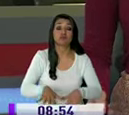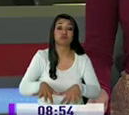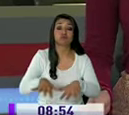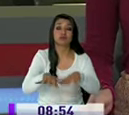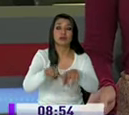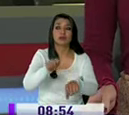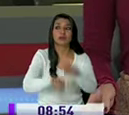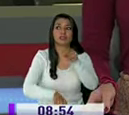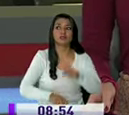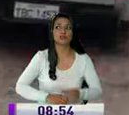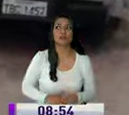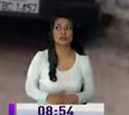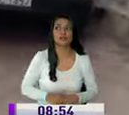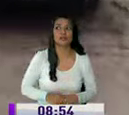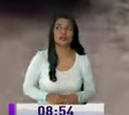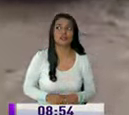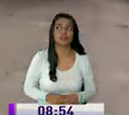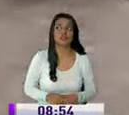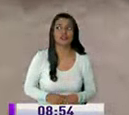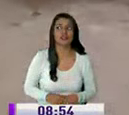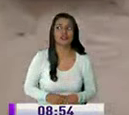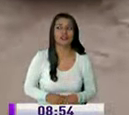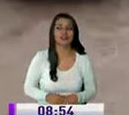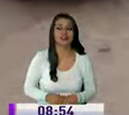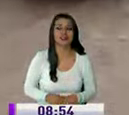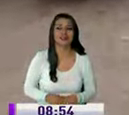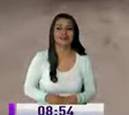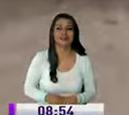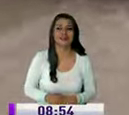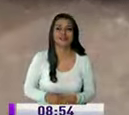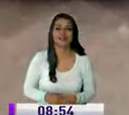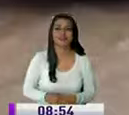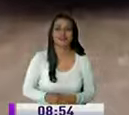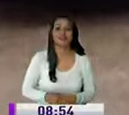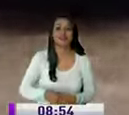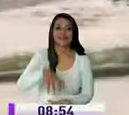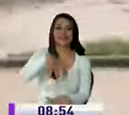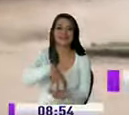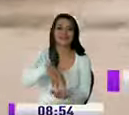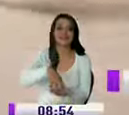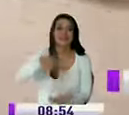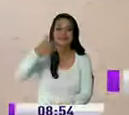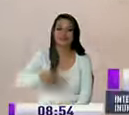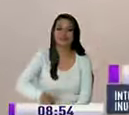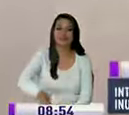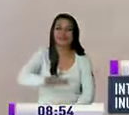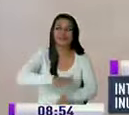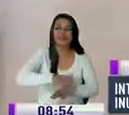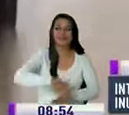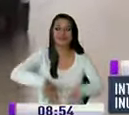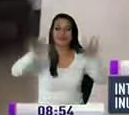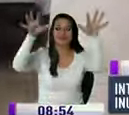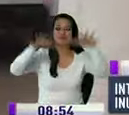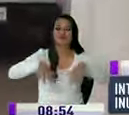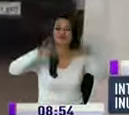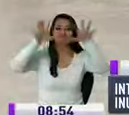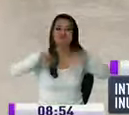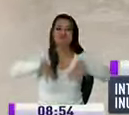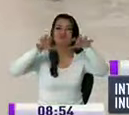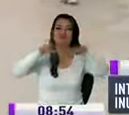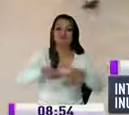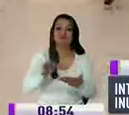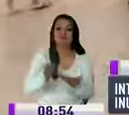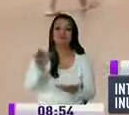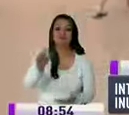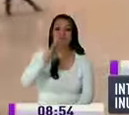materiales varios sectores de la provincia de Loja se han visto afectados por el fuerte temporal invernal en el